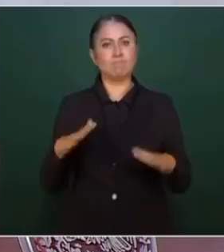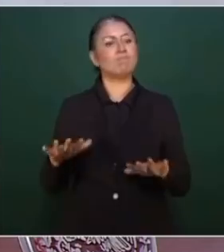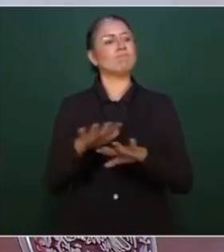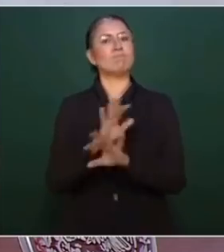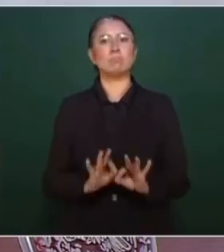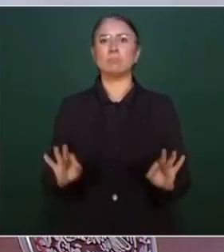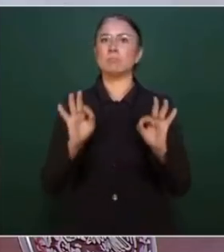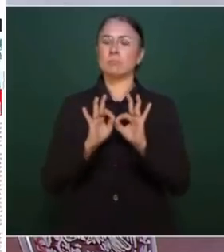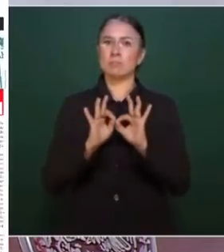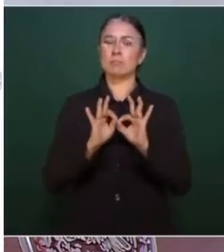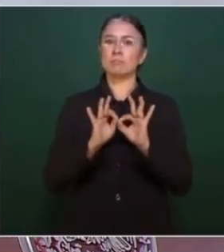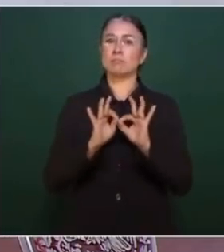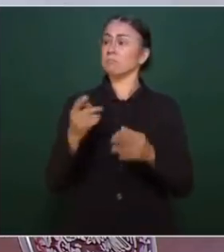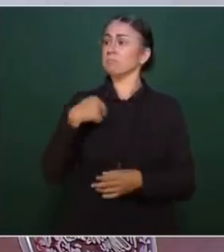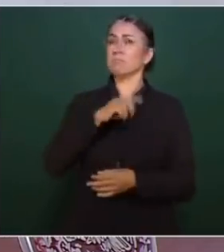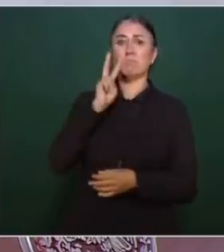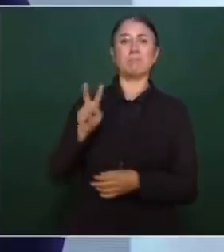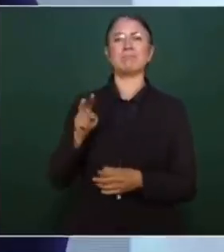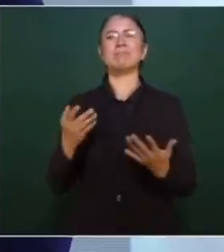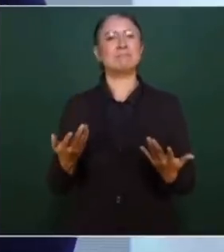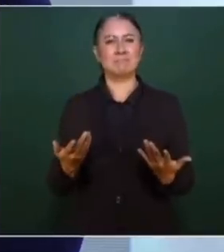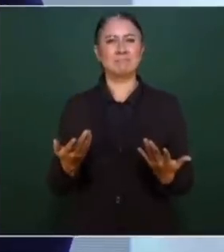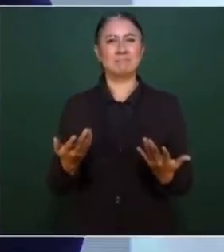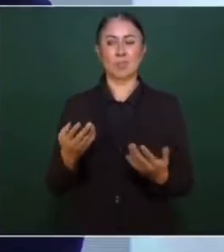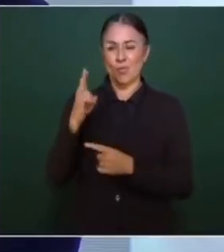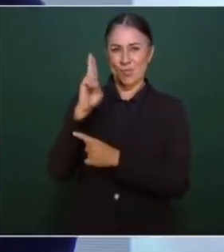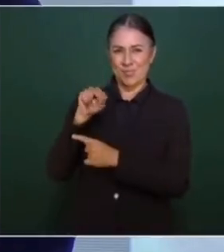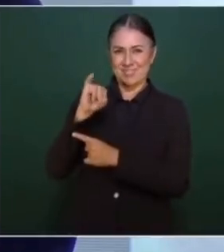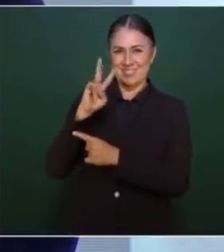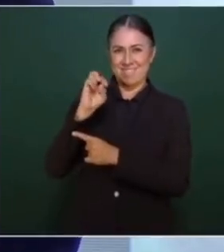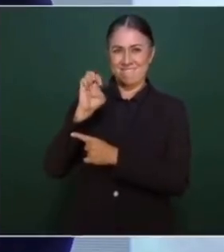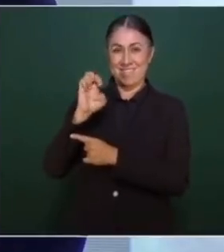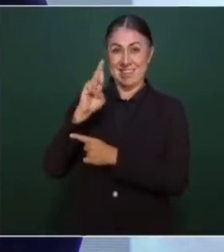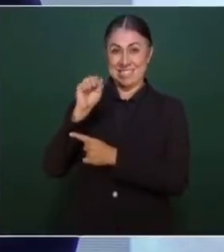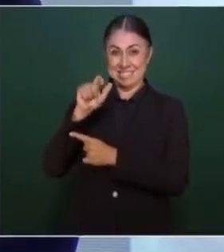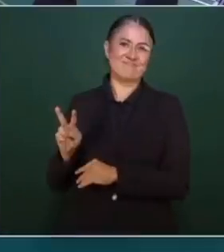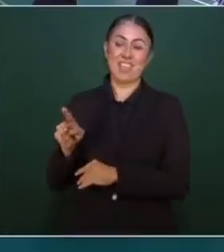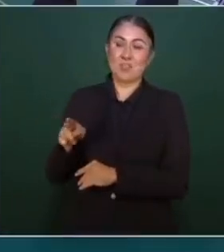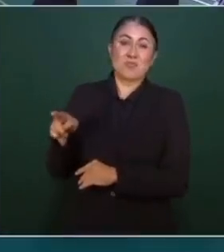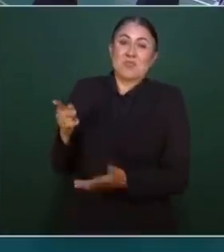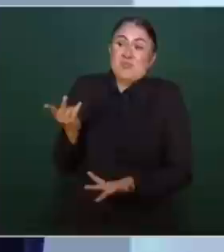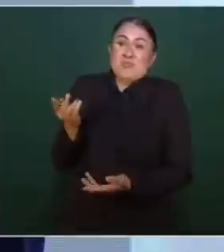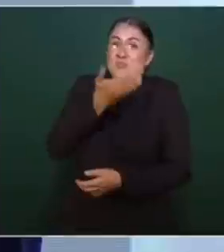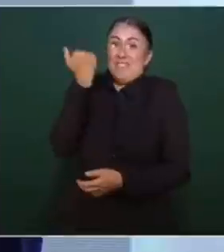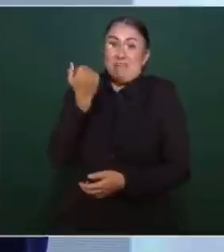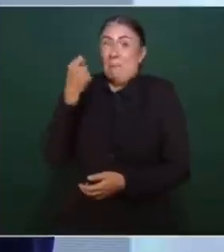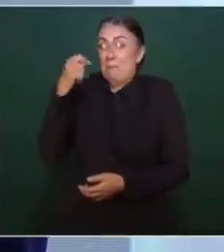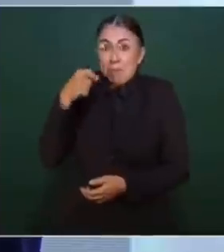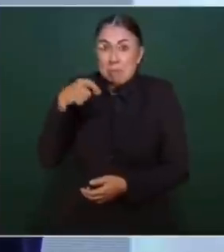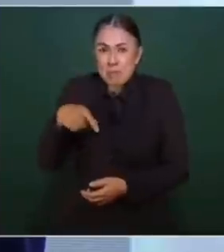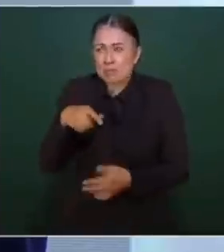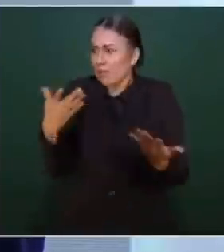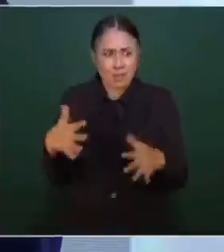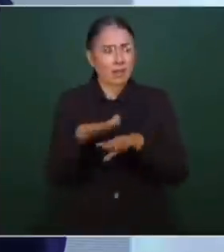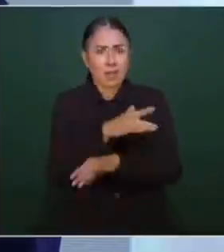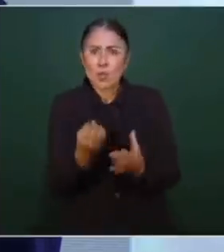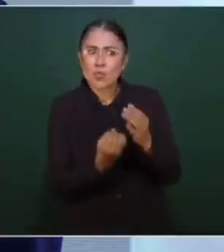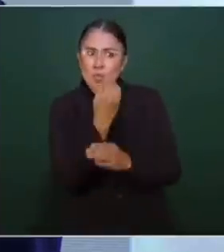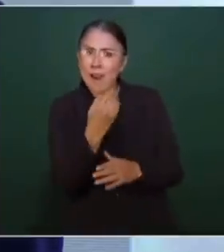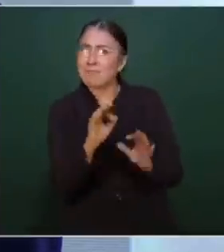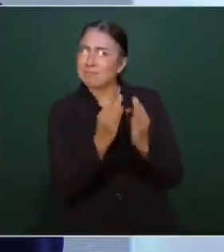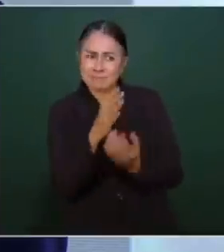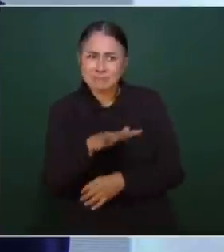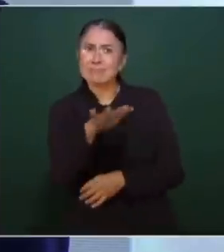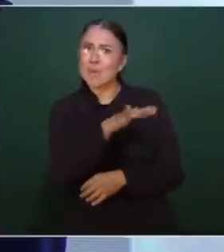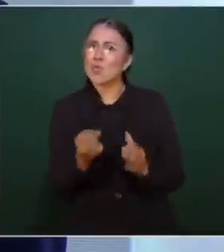hablando de eso. Lo que se está viendo es que el universal no quiere cambiar, y el reforma tampoco. La misma cosa, la misma politiquería, nada más que llevada